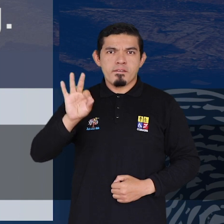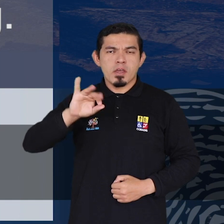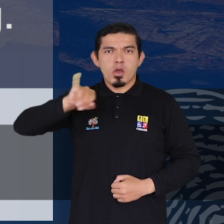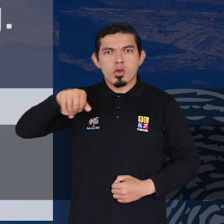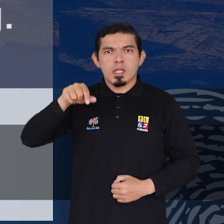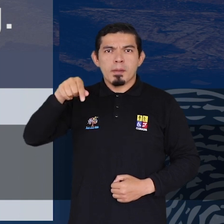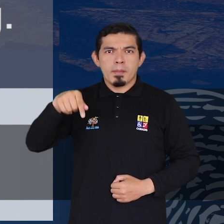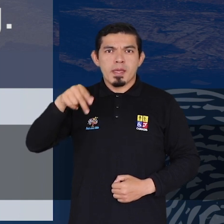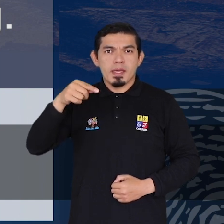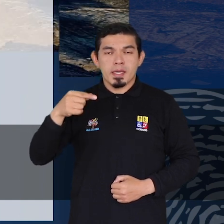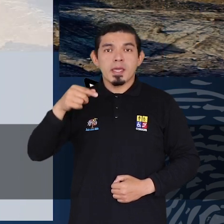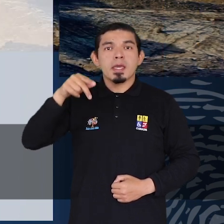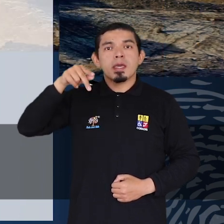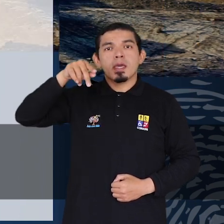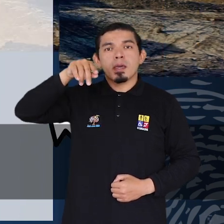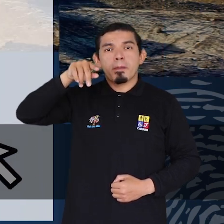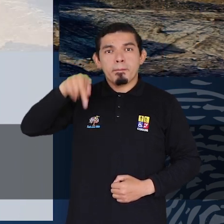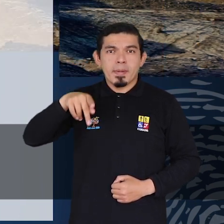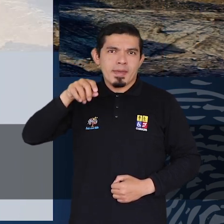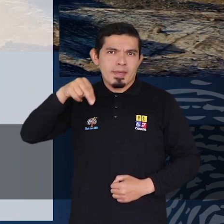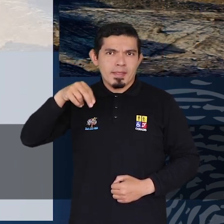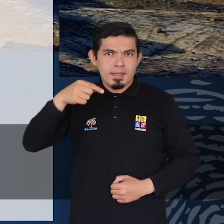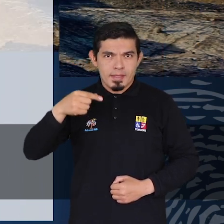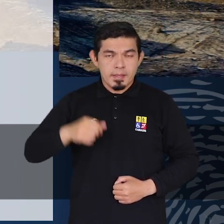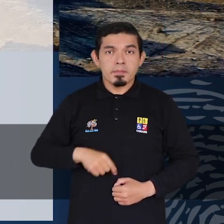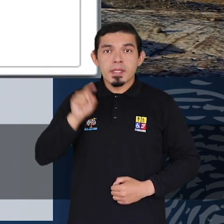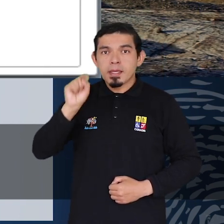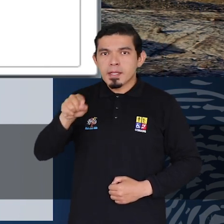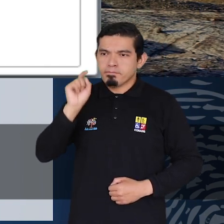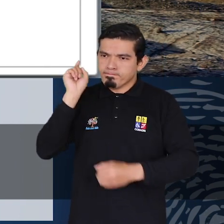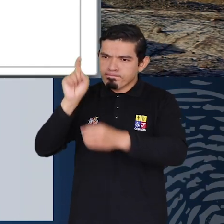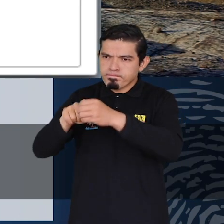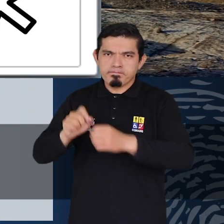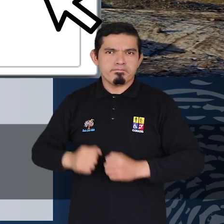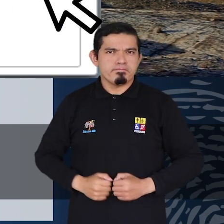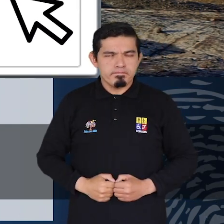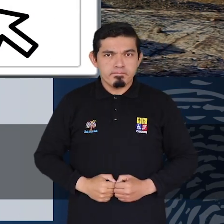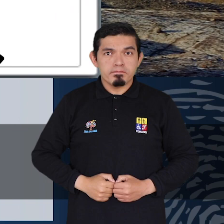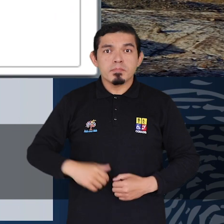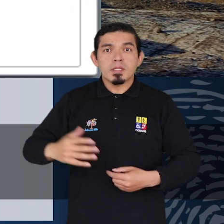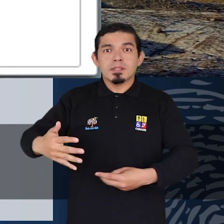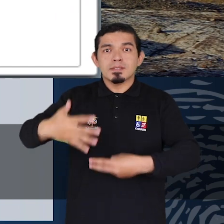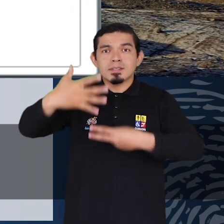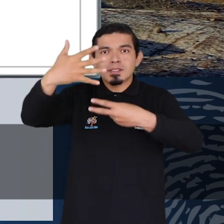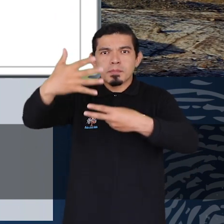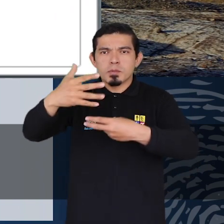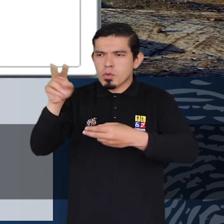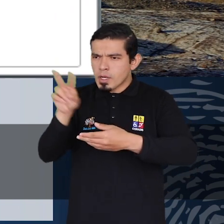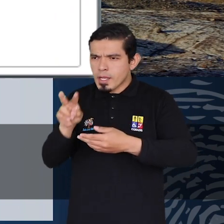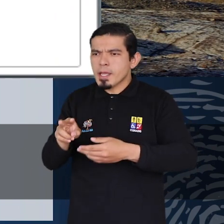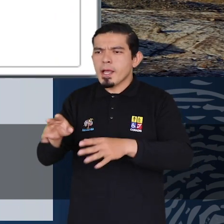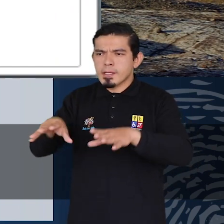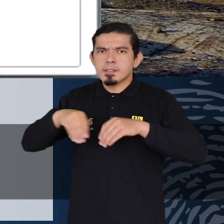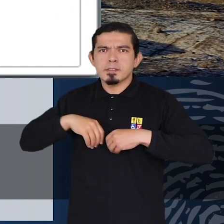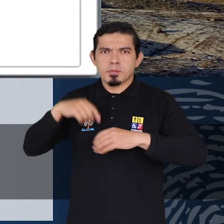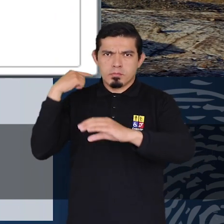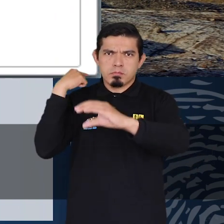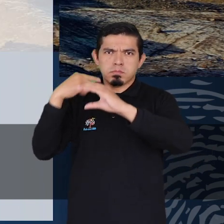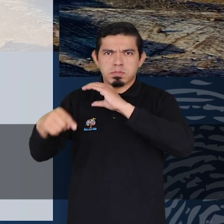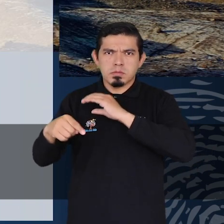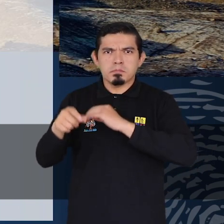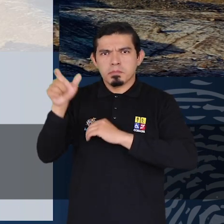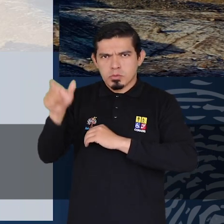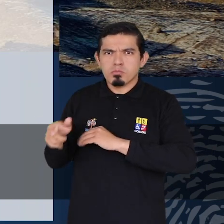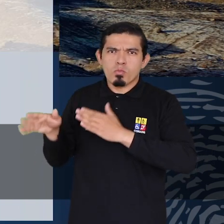JPG o PNG y haga clic en Registrar. Séptimo, lea y acepte el envío de la solicitud de inscripción de